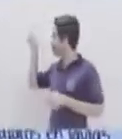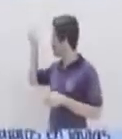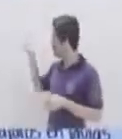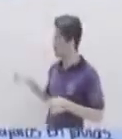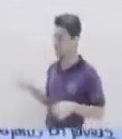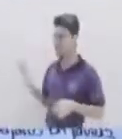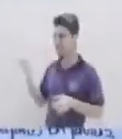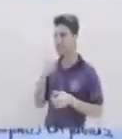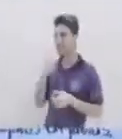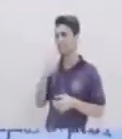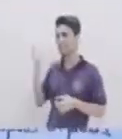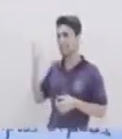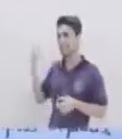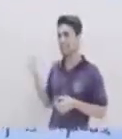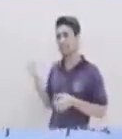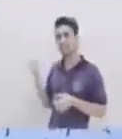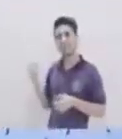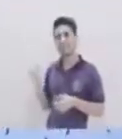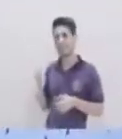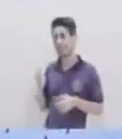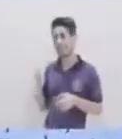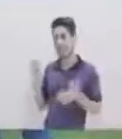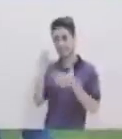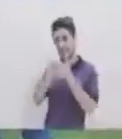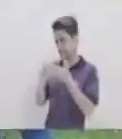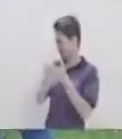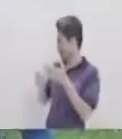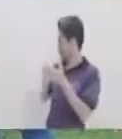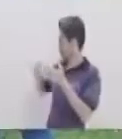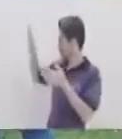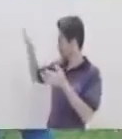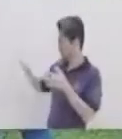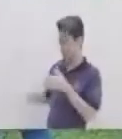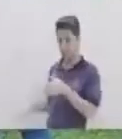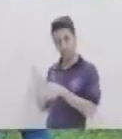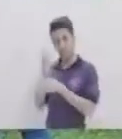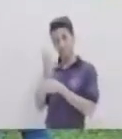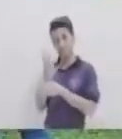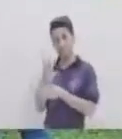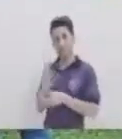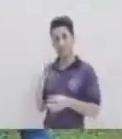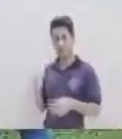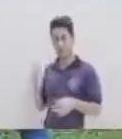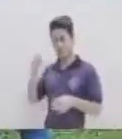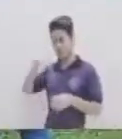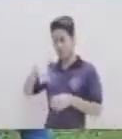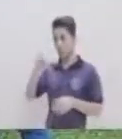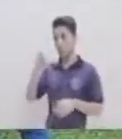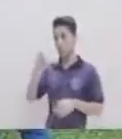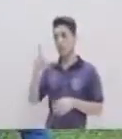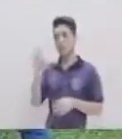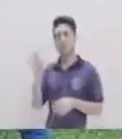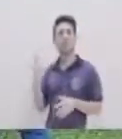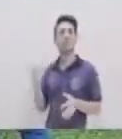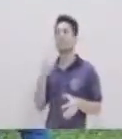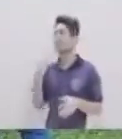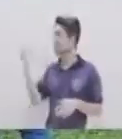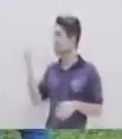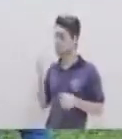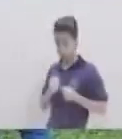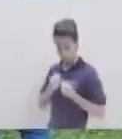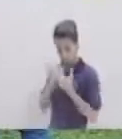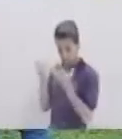dando a entender acá el escritor en cuanto al modo? ¿Nos está transmitiendo información? ¿Nos está transmitiendo algún